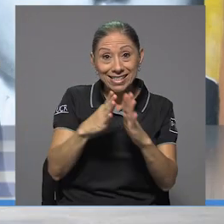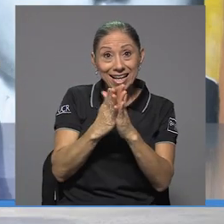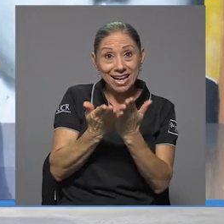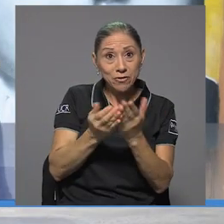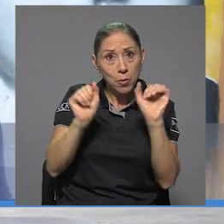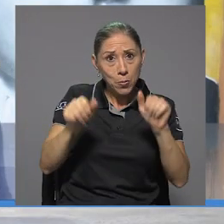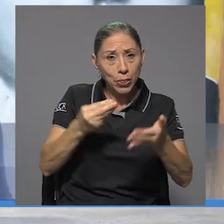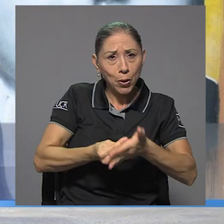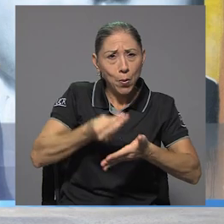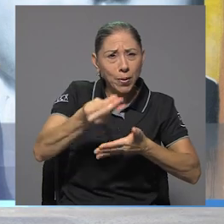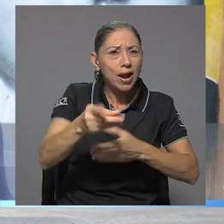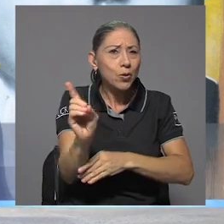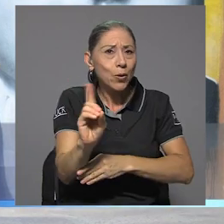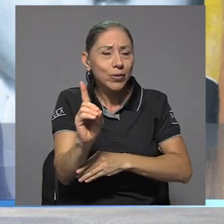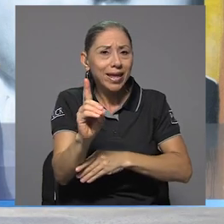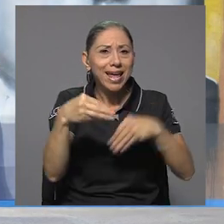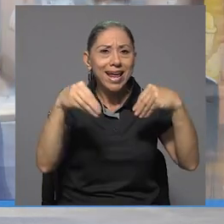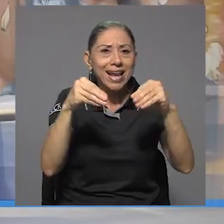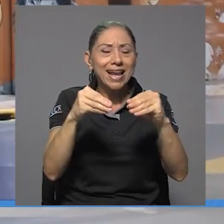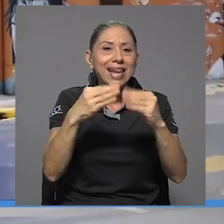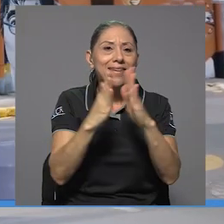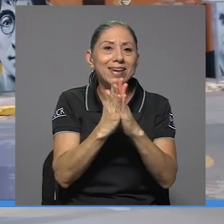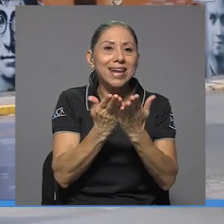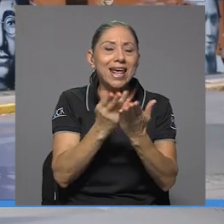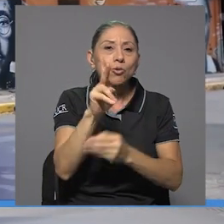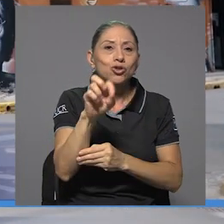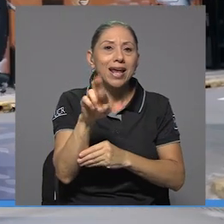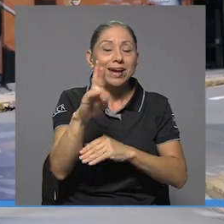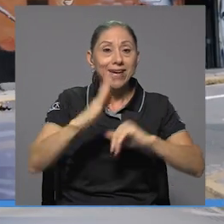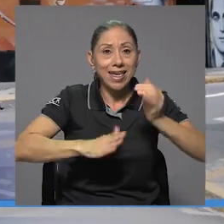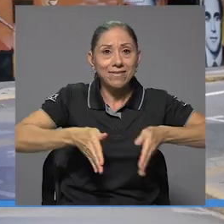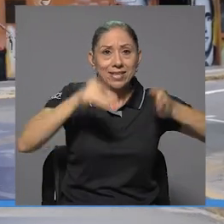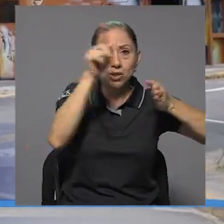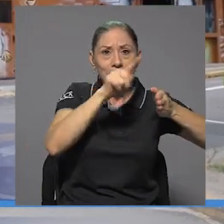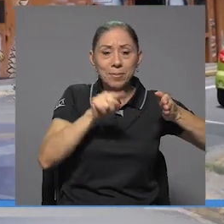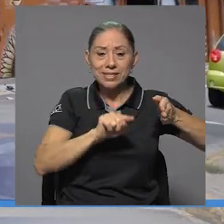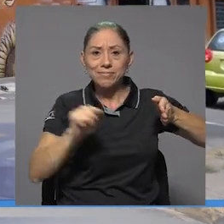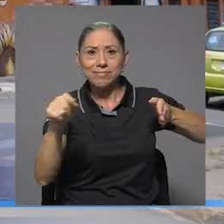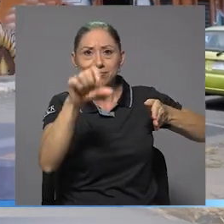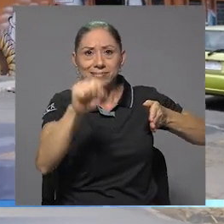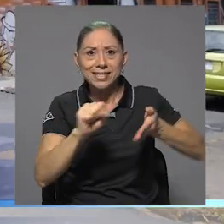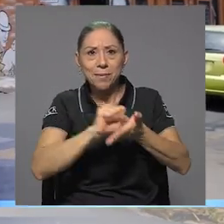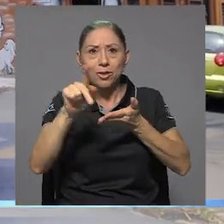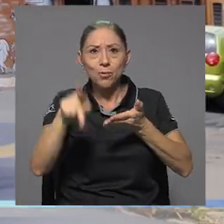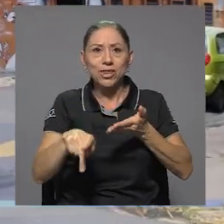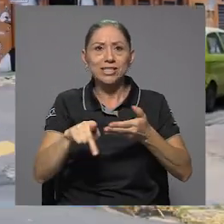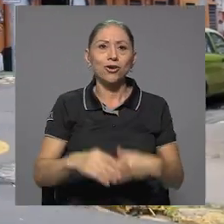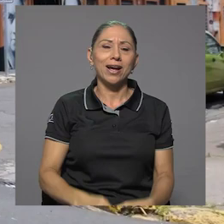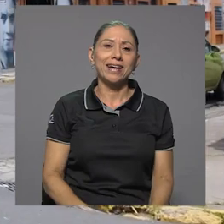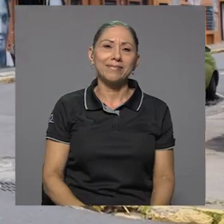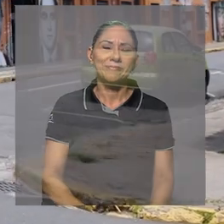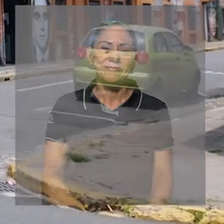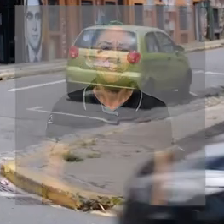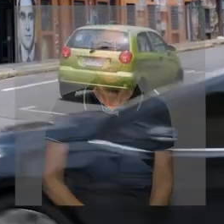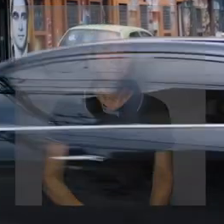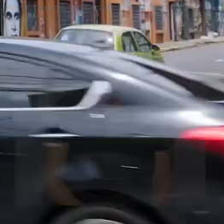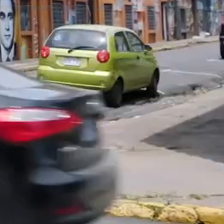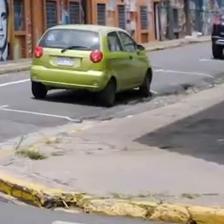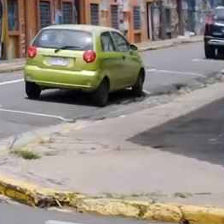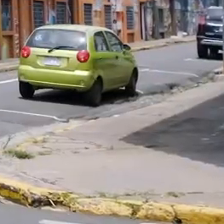libro está disponible en la librería UCR Ubicada al costado sur del edificio Zaprisa En San Pedro de Montes de Oca